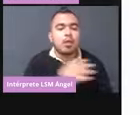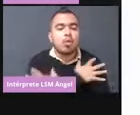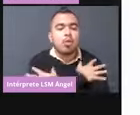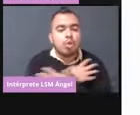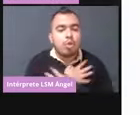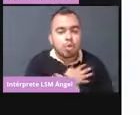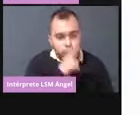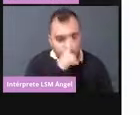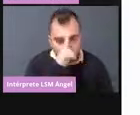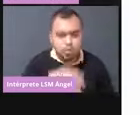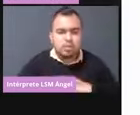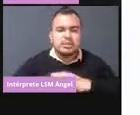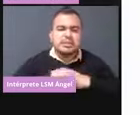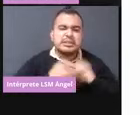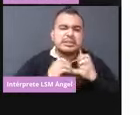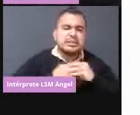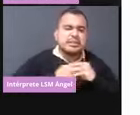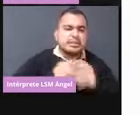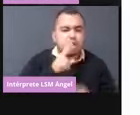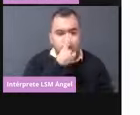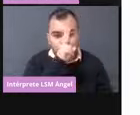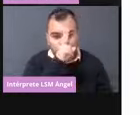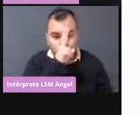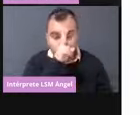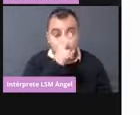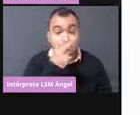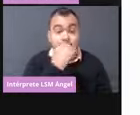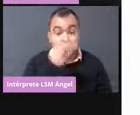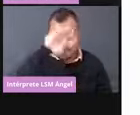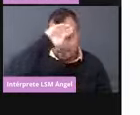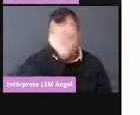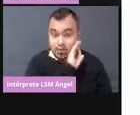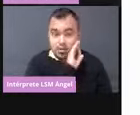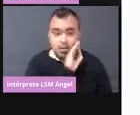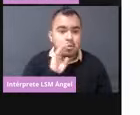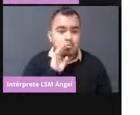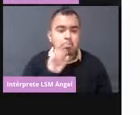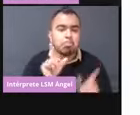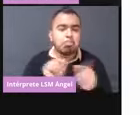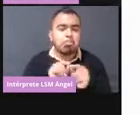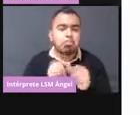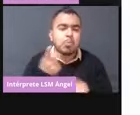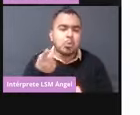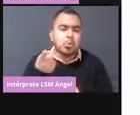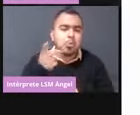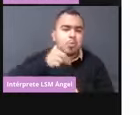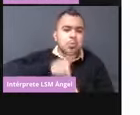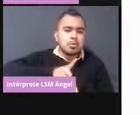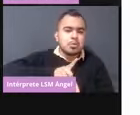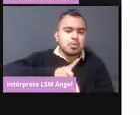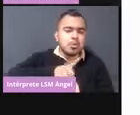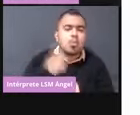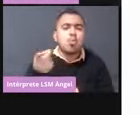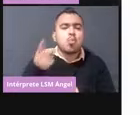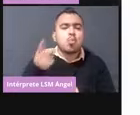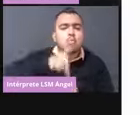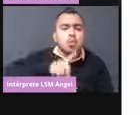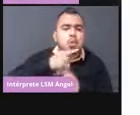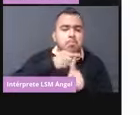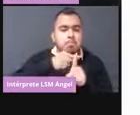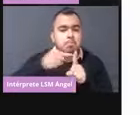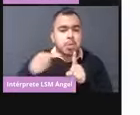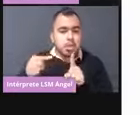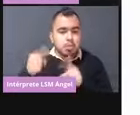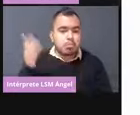articulaciones, y una fiebre que no dura mucho, puede ser de un día, un día y medio. Y los